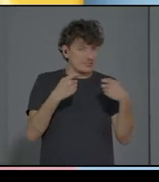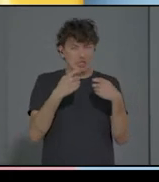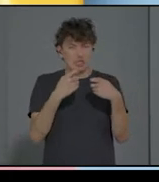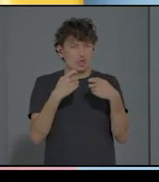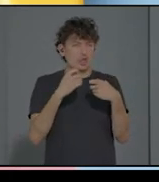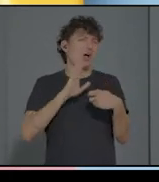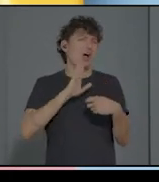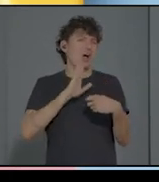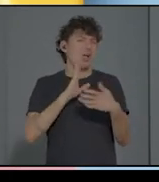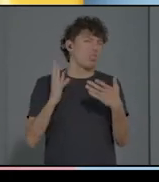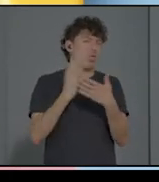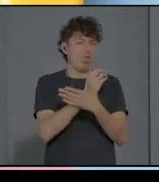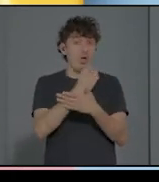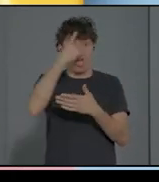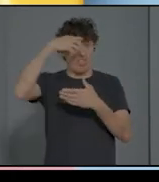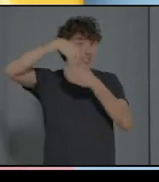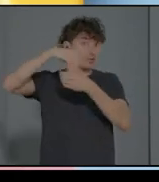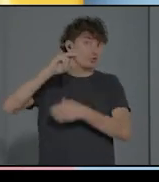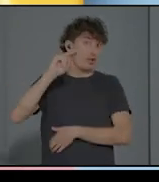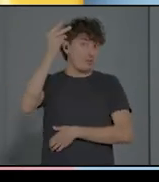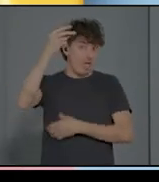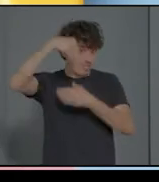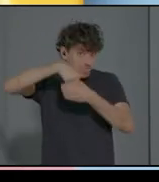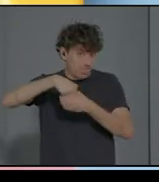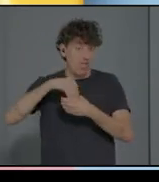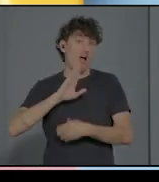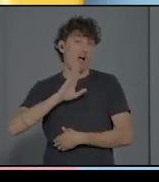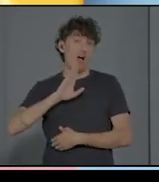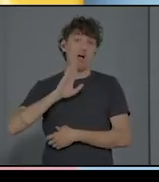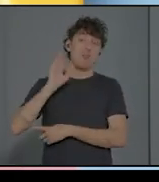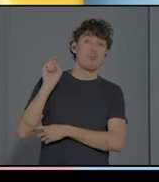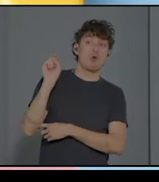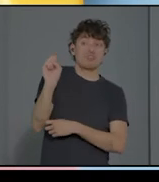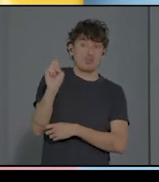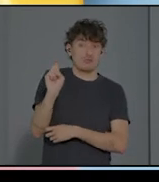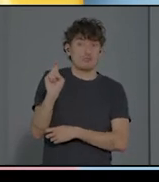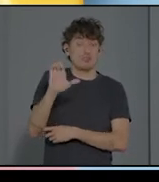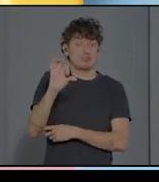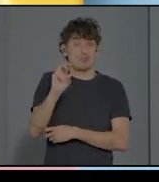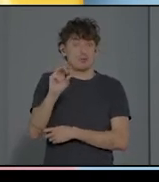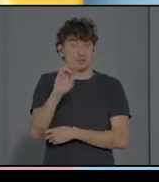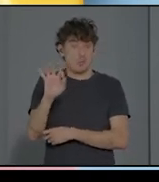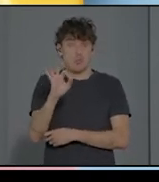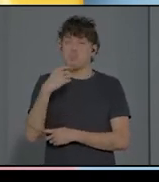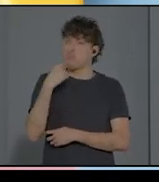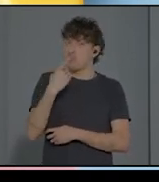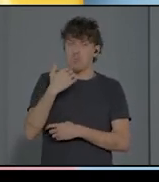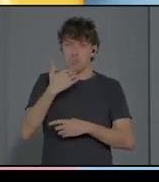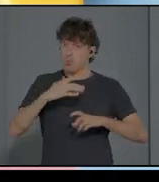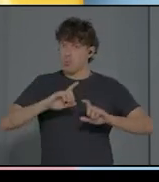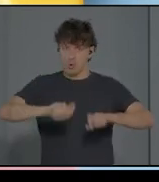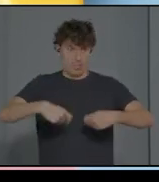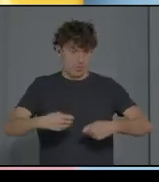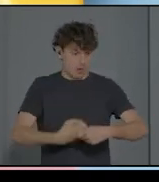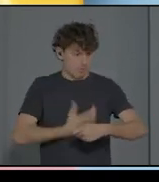El profesor Esposto nos ha dicho que hay una base innata biológica de la sincronía. Hay una